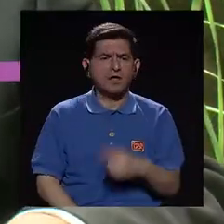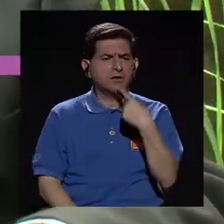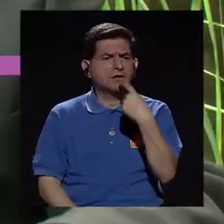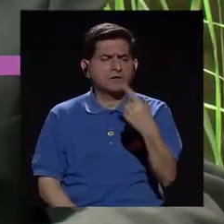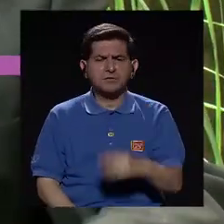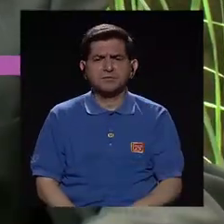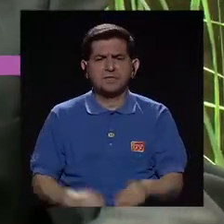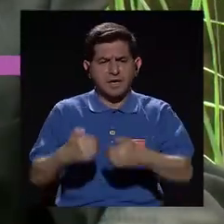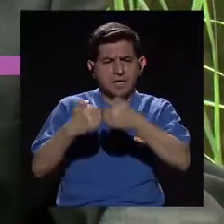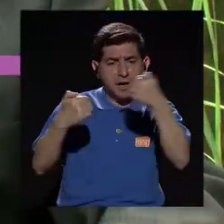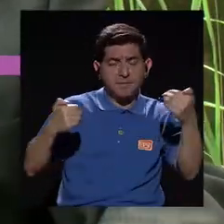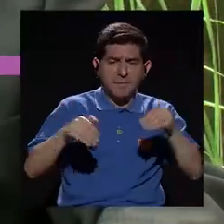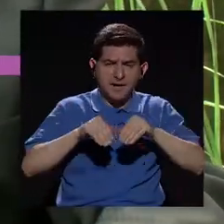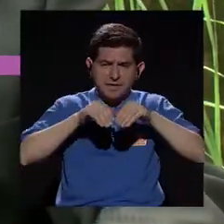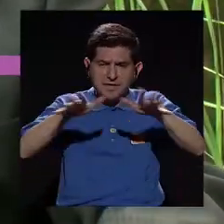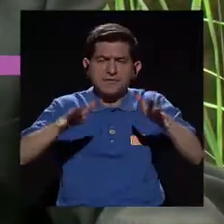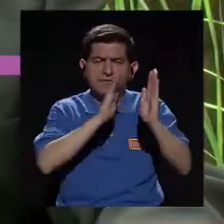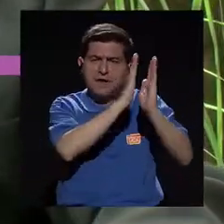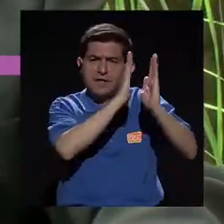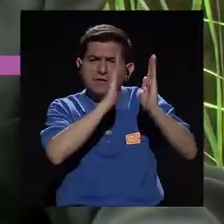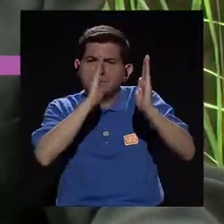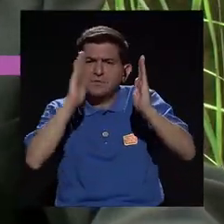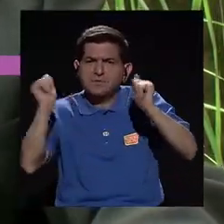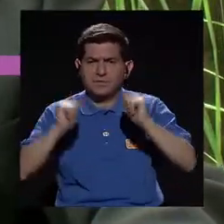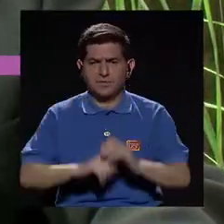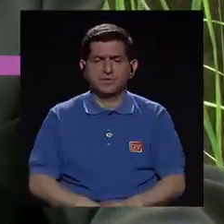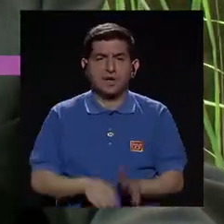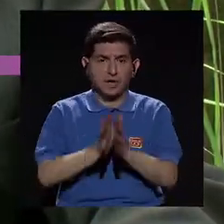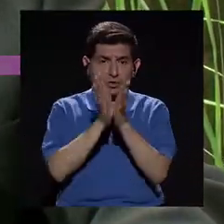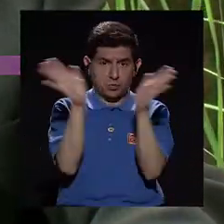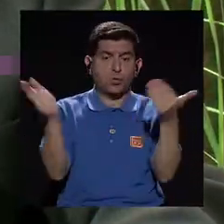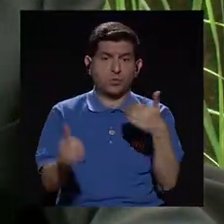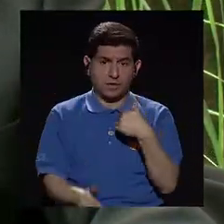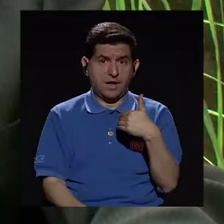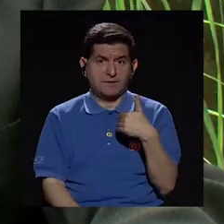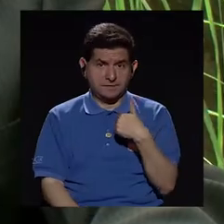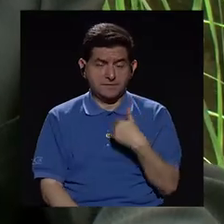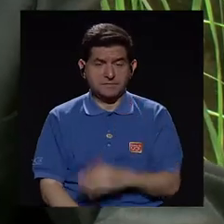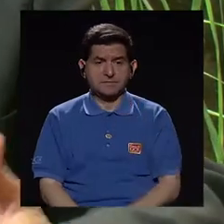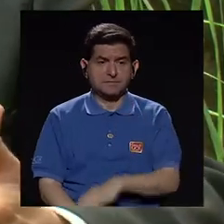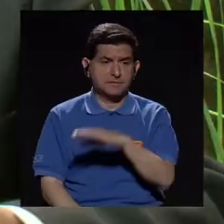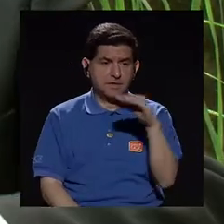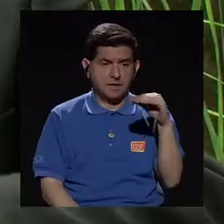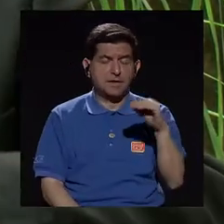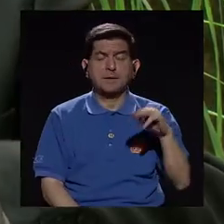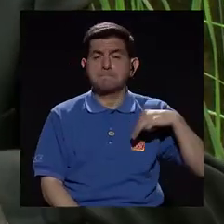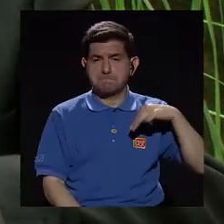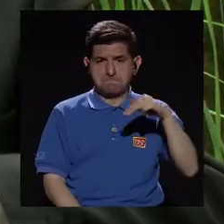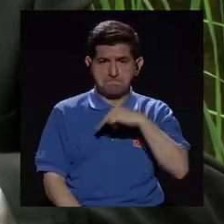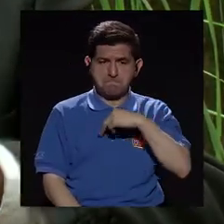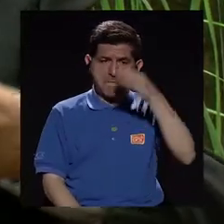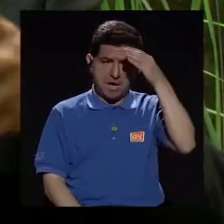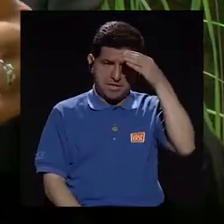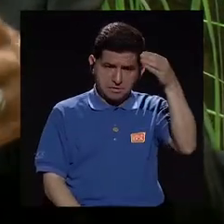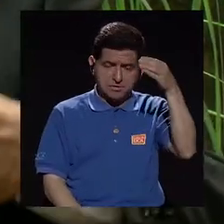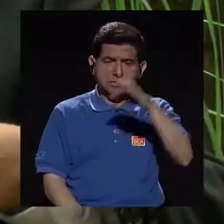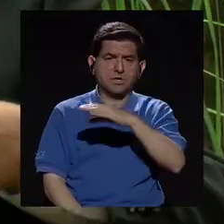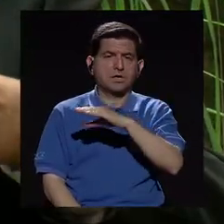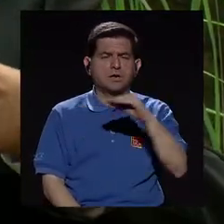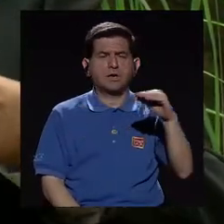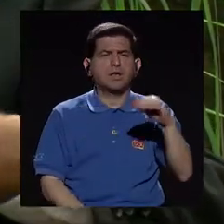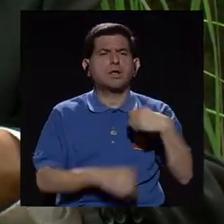mencionaba que aparte de la red de bibliotecas públicas que tenemos, tanto del Ministerio de Cultura como